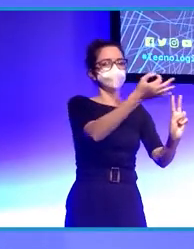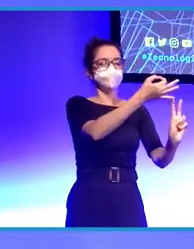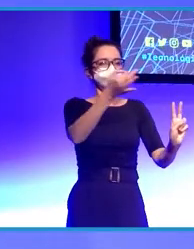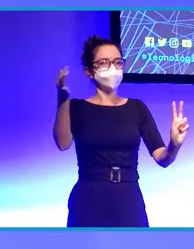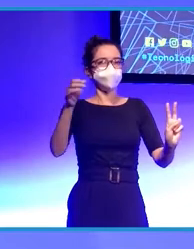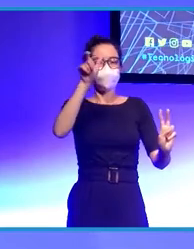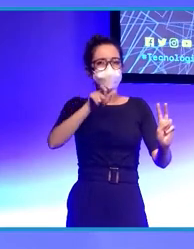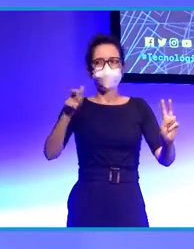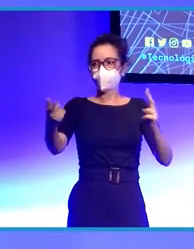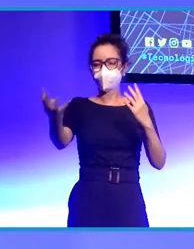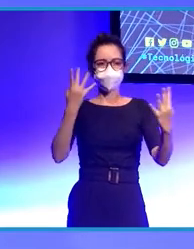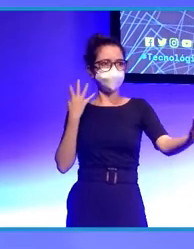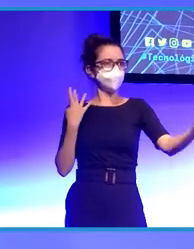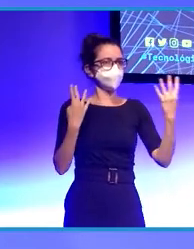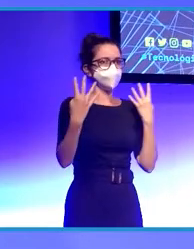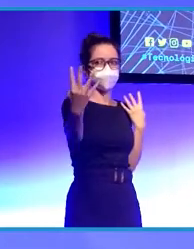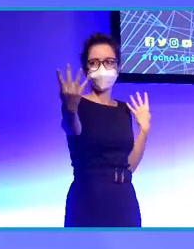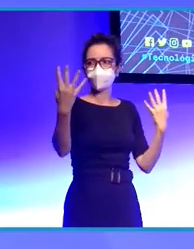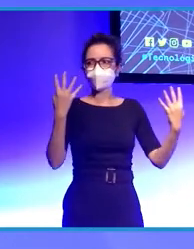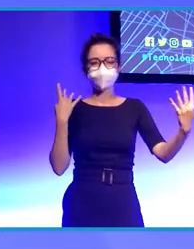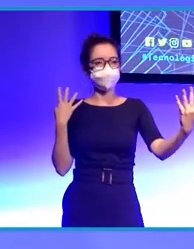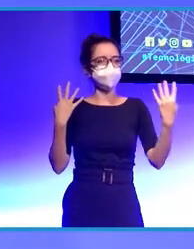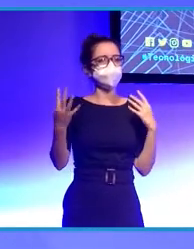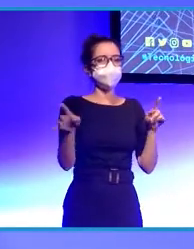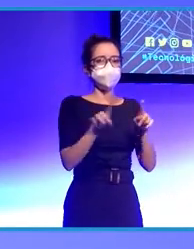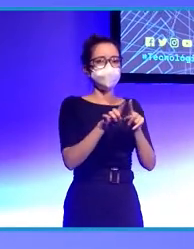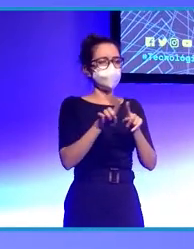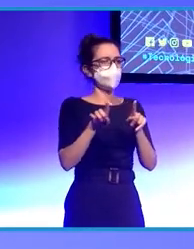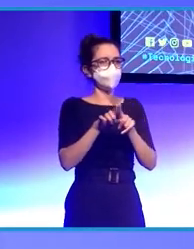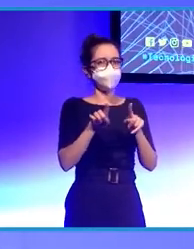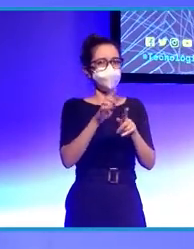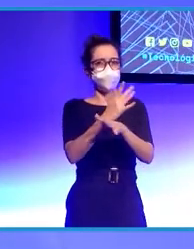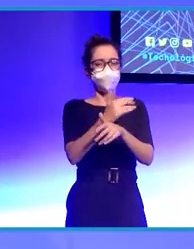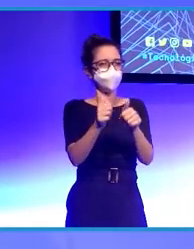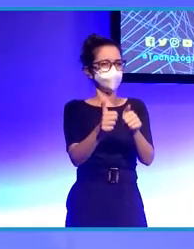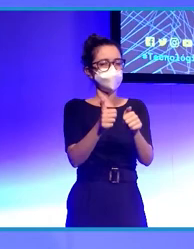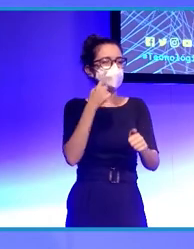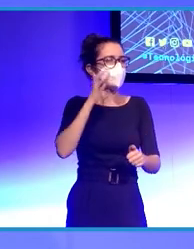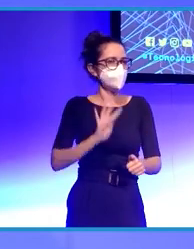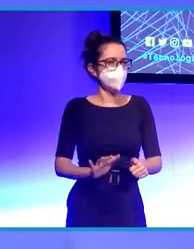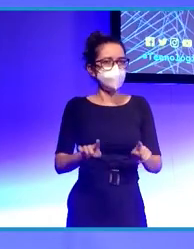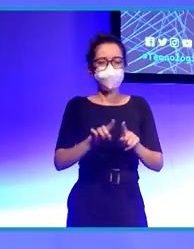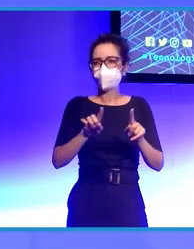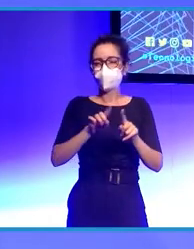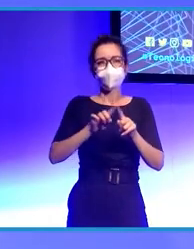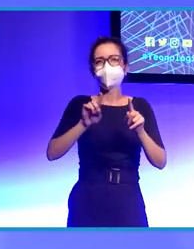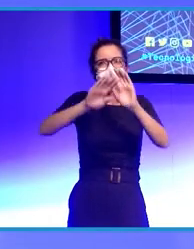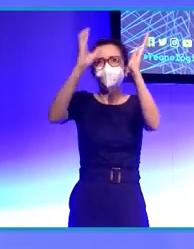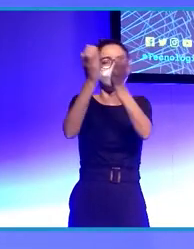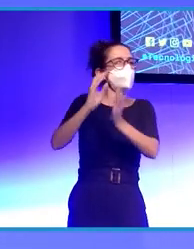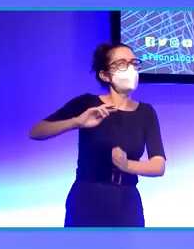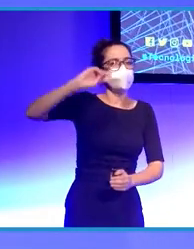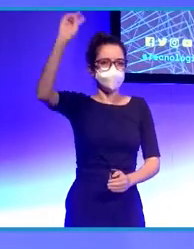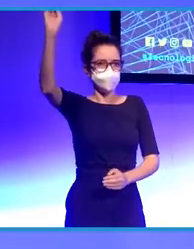aquella masa de personas caminando de forma ordenada como si estuviera dentro de una especie de videojuego. Fue como estar en otra dimensión, pero una